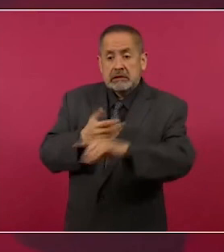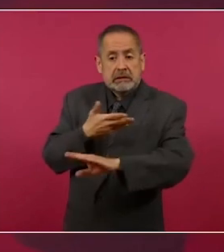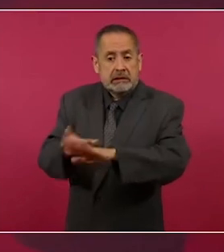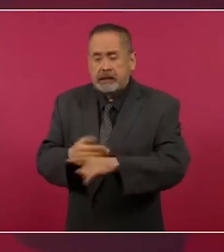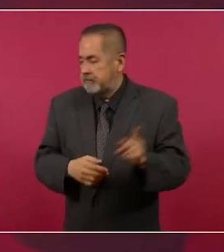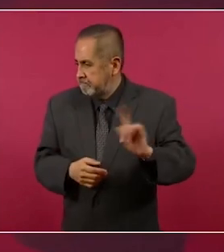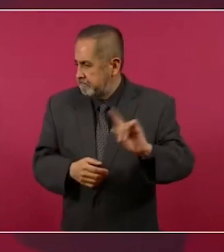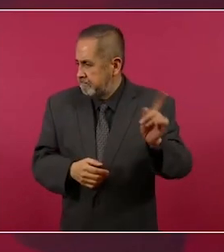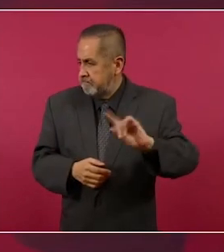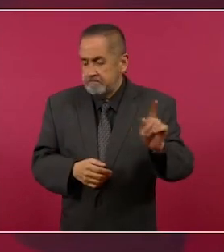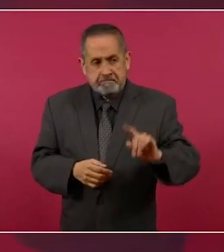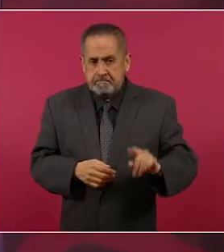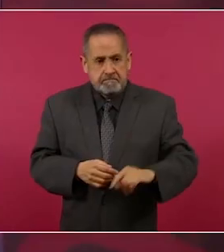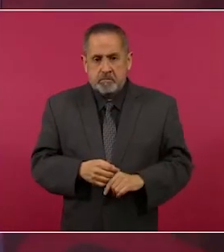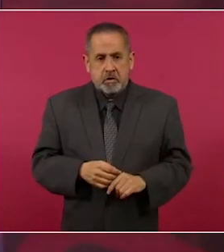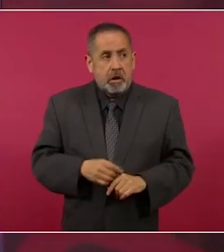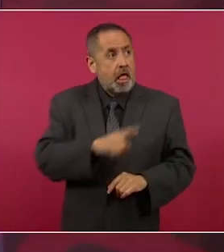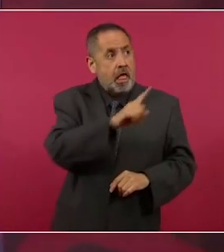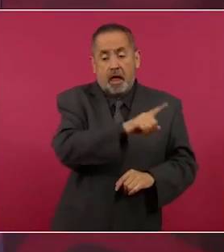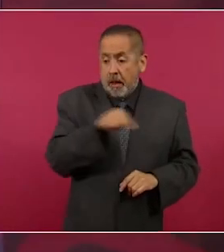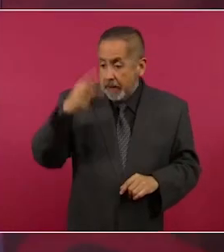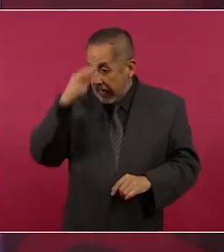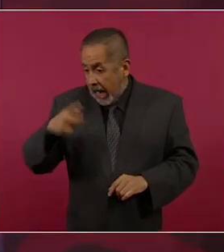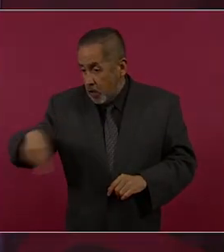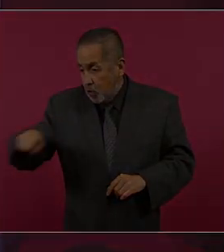vamos a permitir el maltrato a mexicanos.